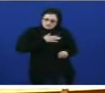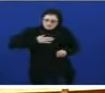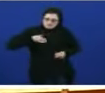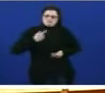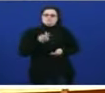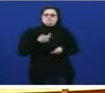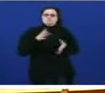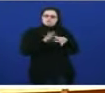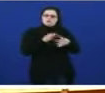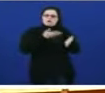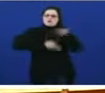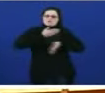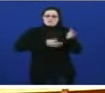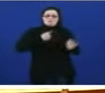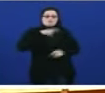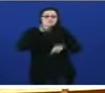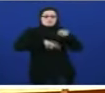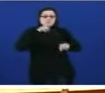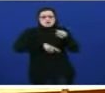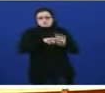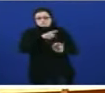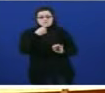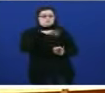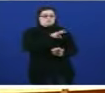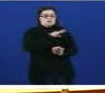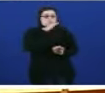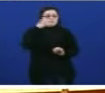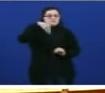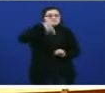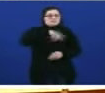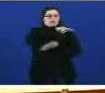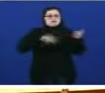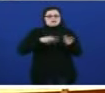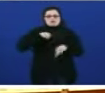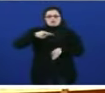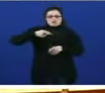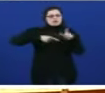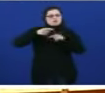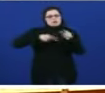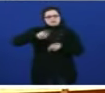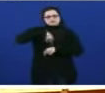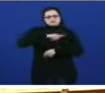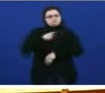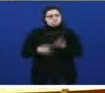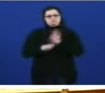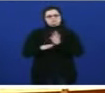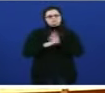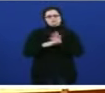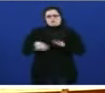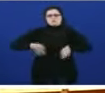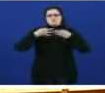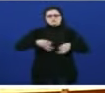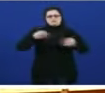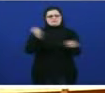presidente deste país pola nosa parte nos os nacionalistas seguiremos onde sempre estivemos traballando en beneficio de